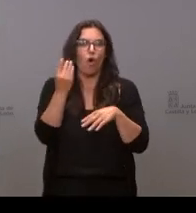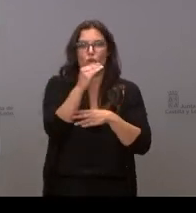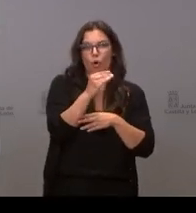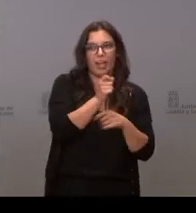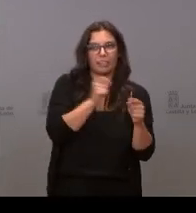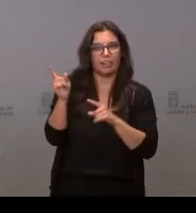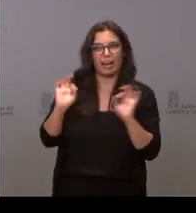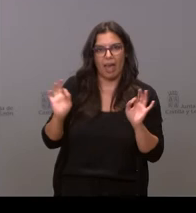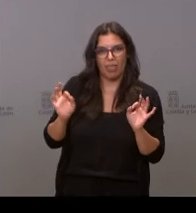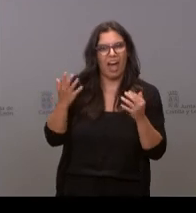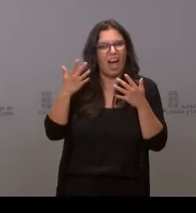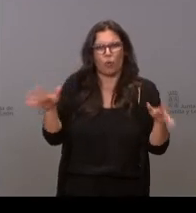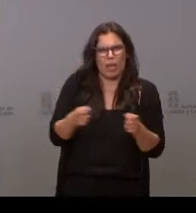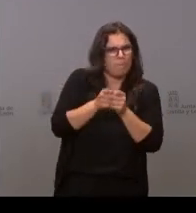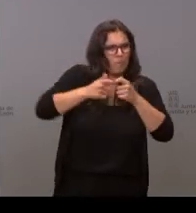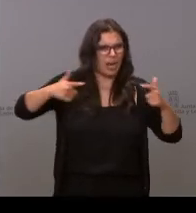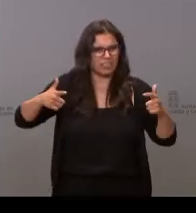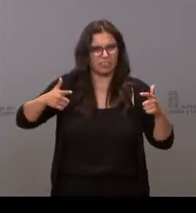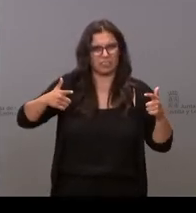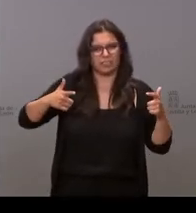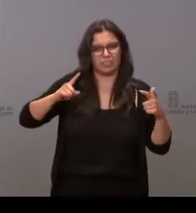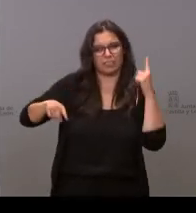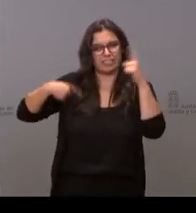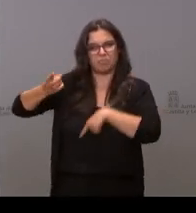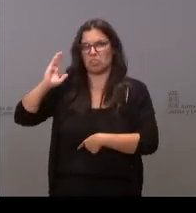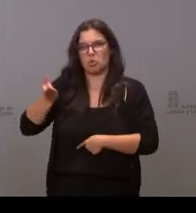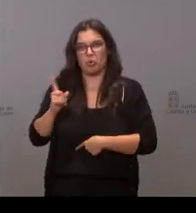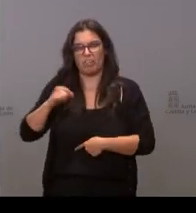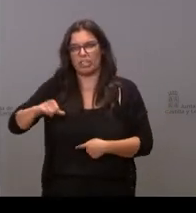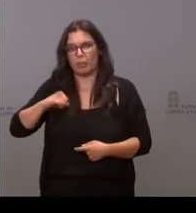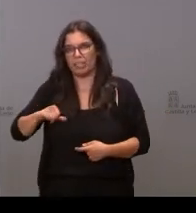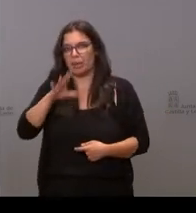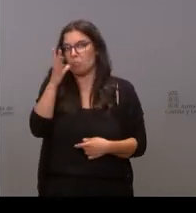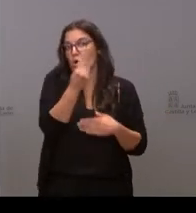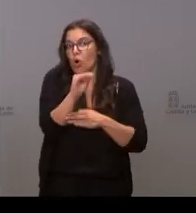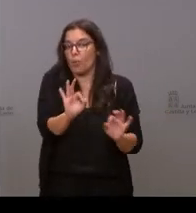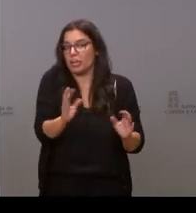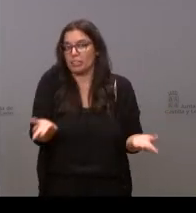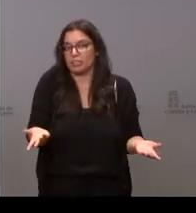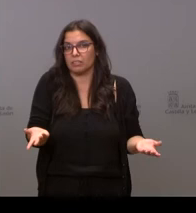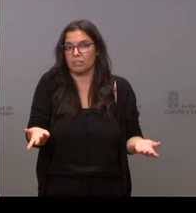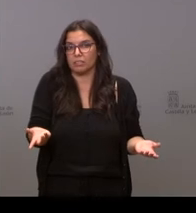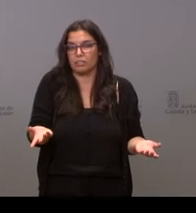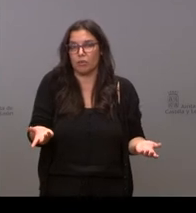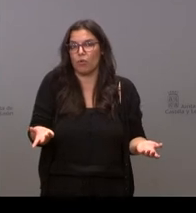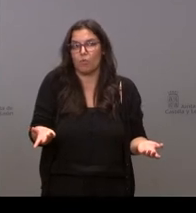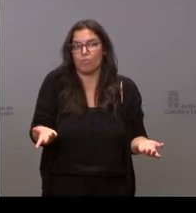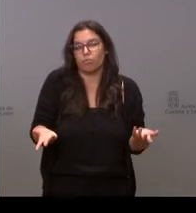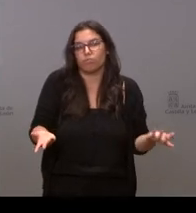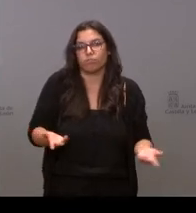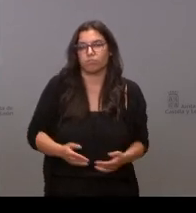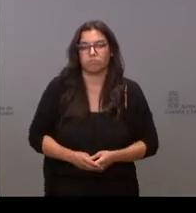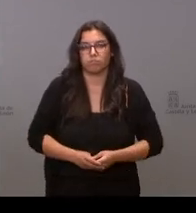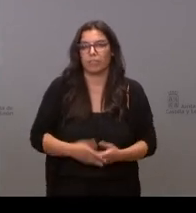momento por mucho que haya una incidencia de 1500 si sigue siendo gente joven no es muy preocupante